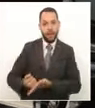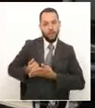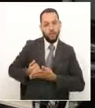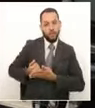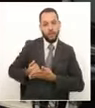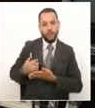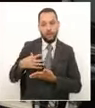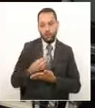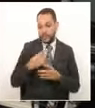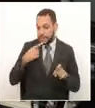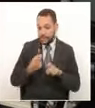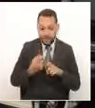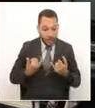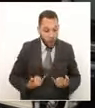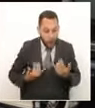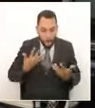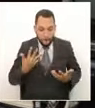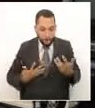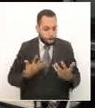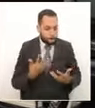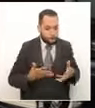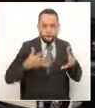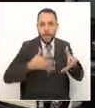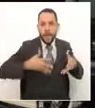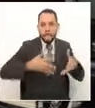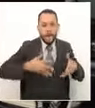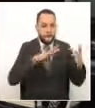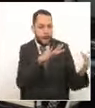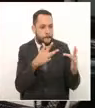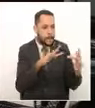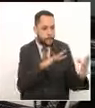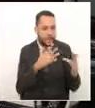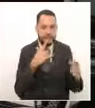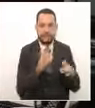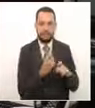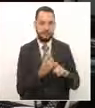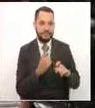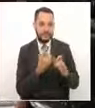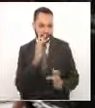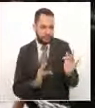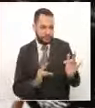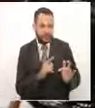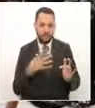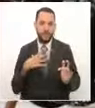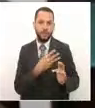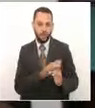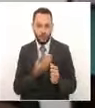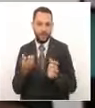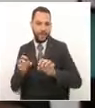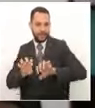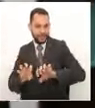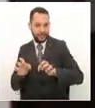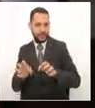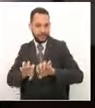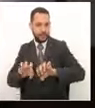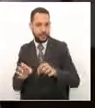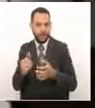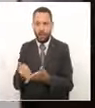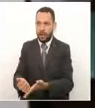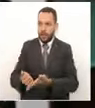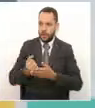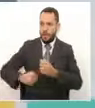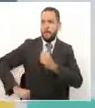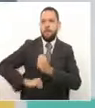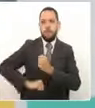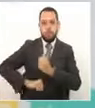que debido a la situación ha sido imposible estar en contacto con nuestros estudiantes y ha sido de mucho apoyo,